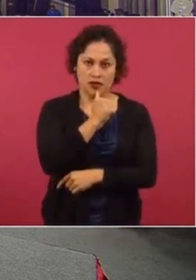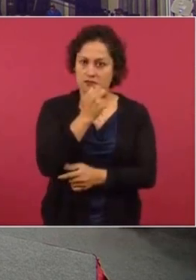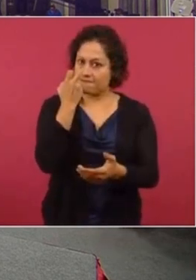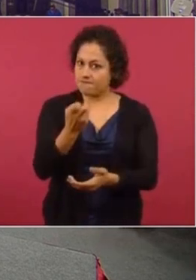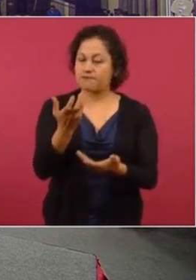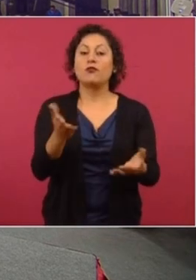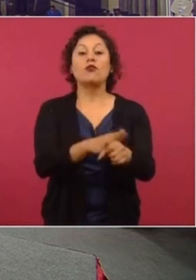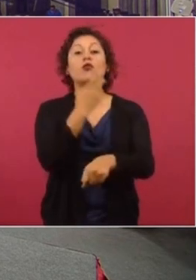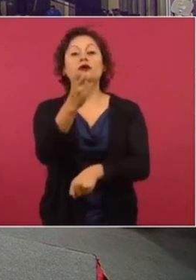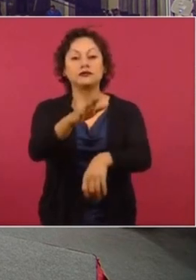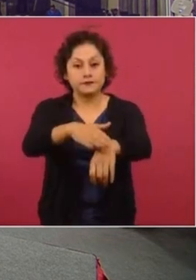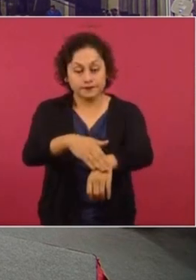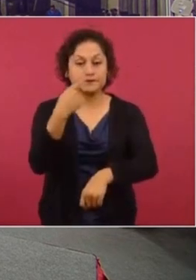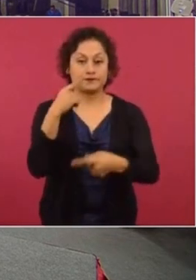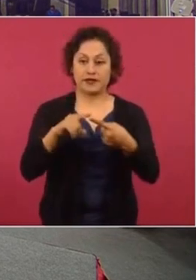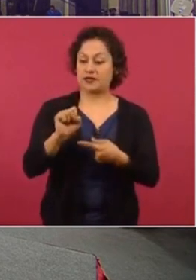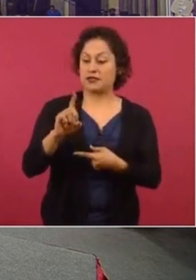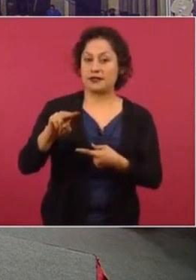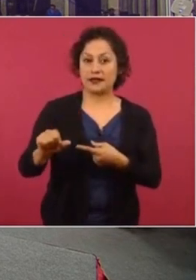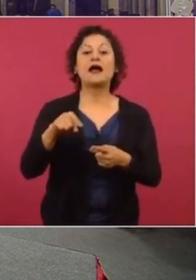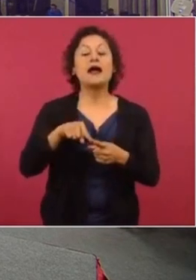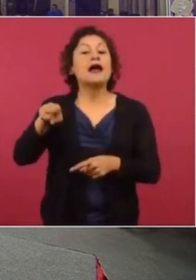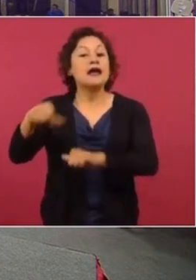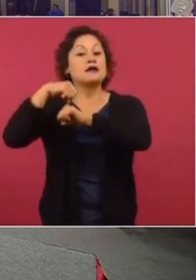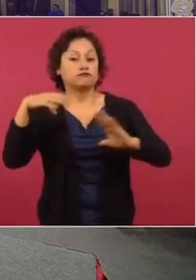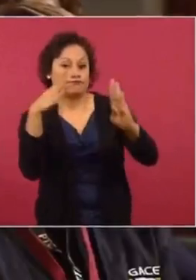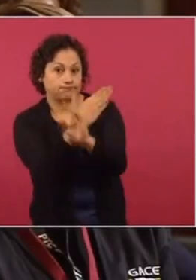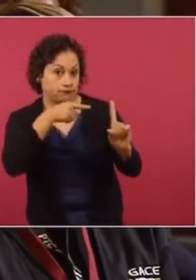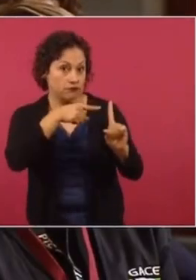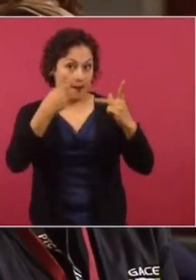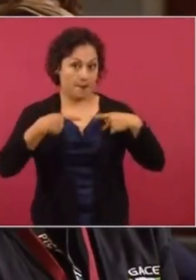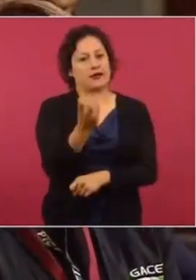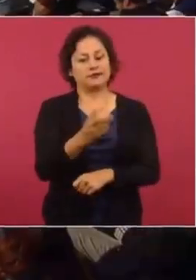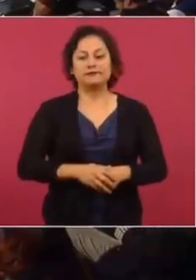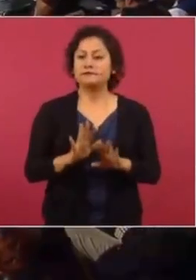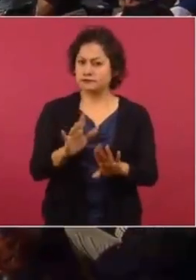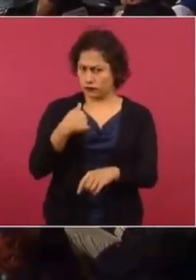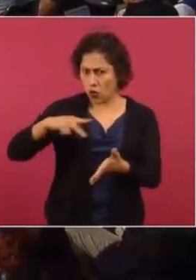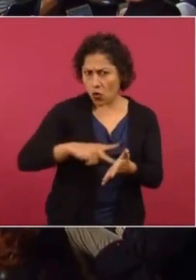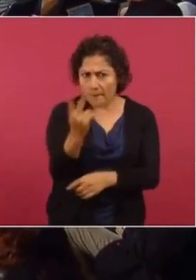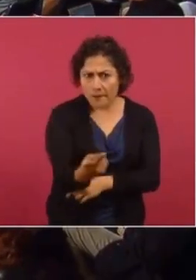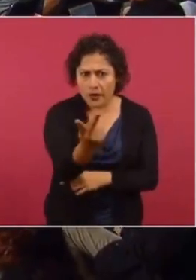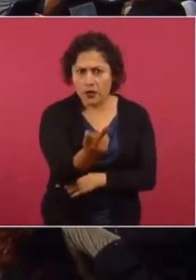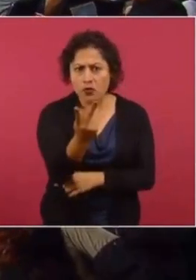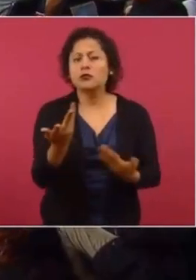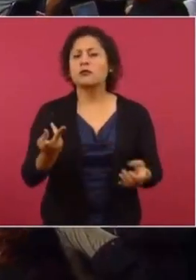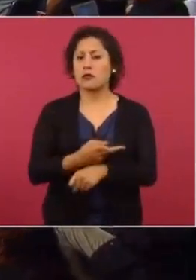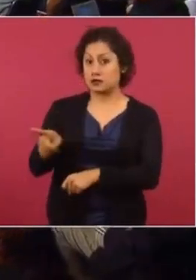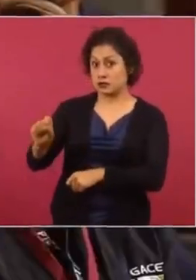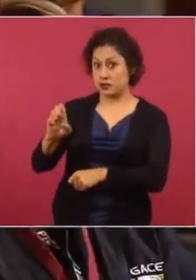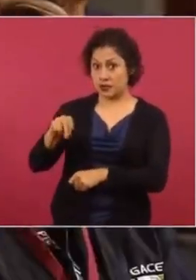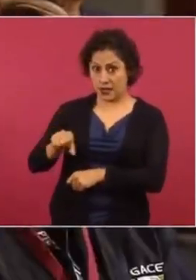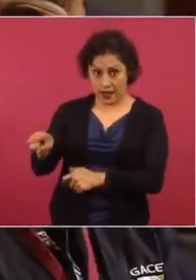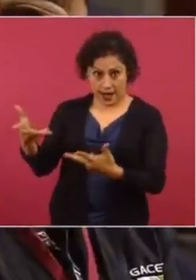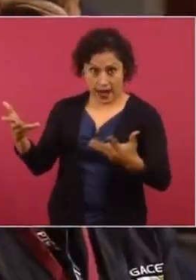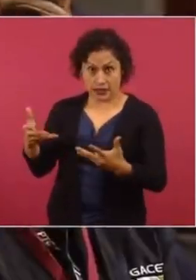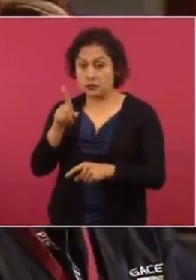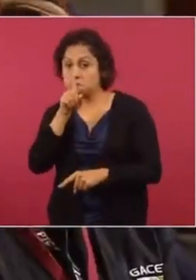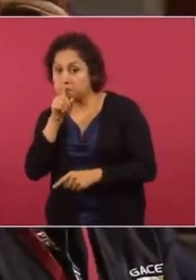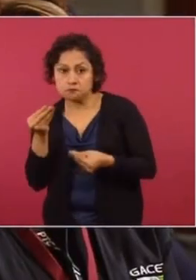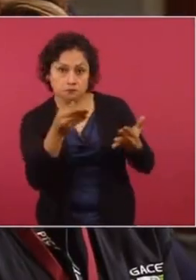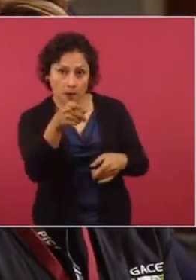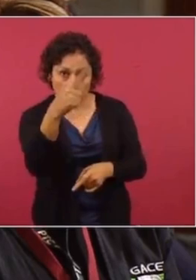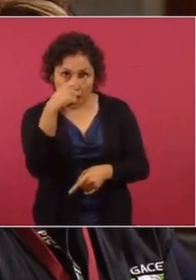cuestión, presidente, es la Sedena espió a un civil sin tener la facultad legal. ¿Es posible que la Sedena esté haciendo esto sin informarle?